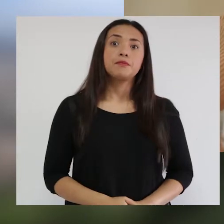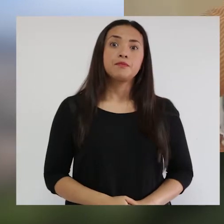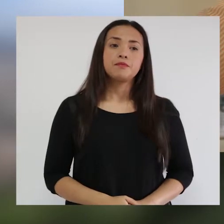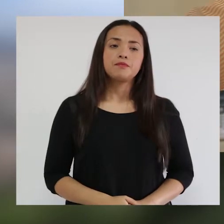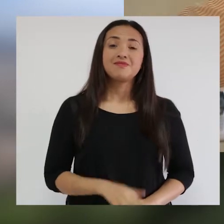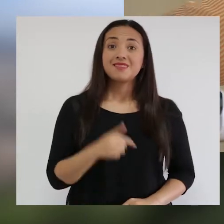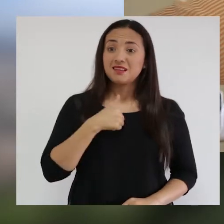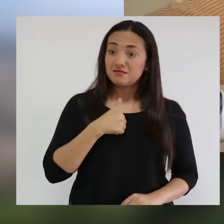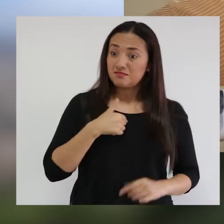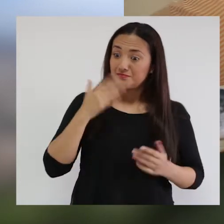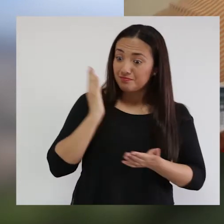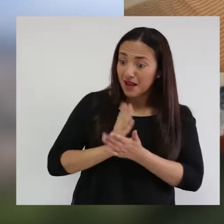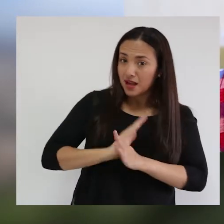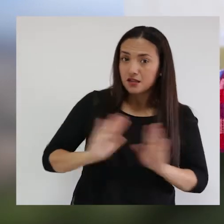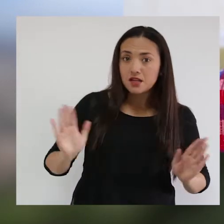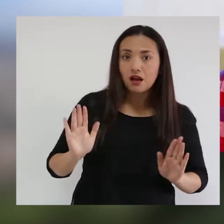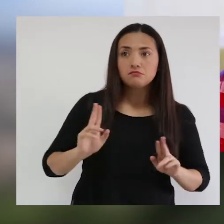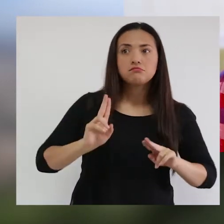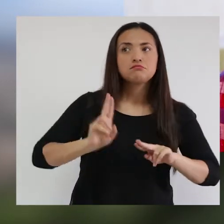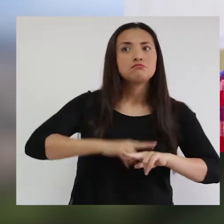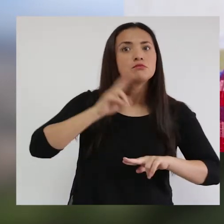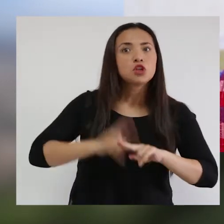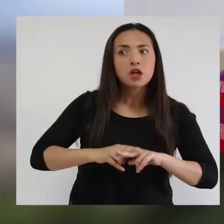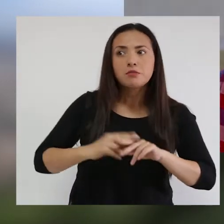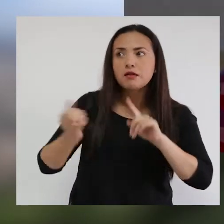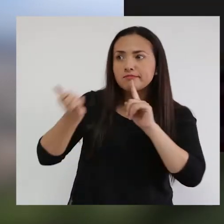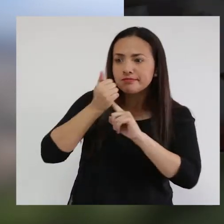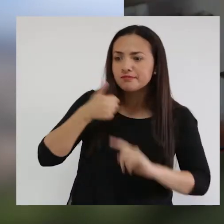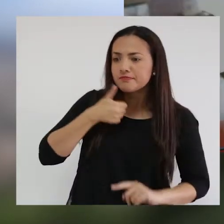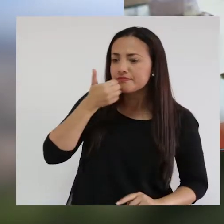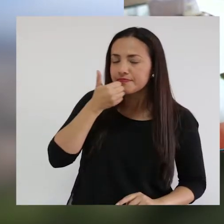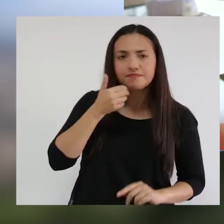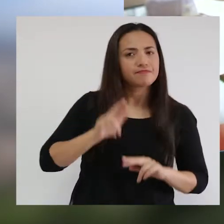Ya a partir de ahí ya mi vida no fue tan normal.